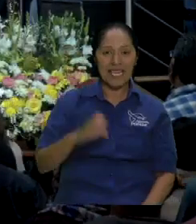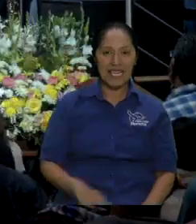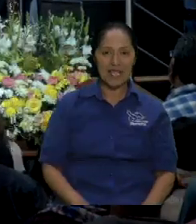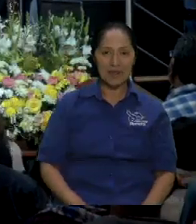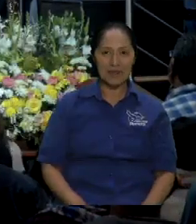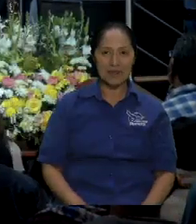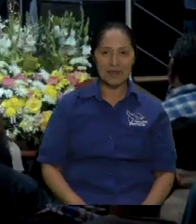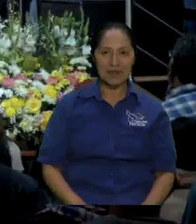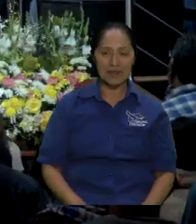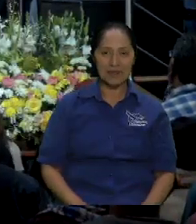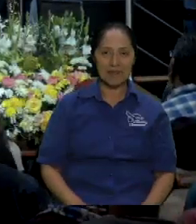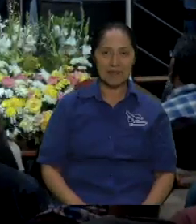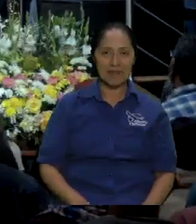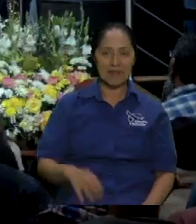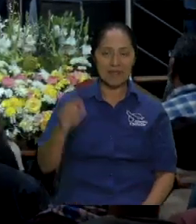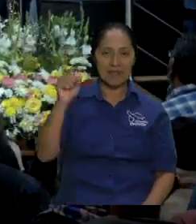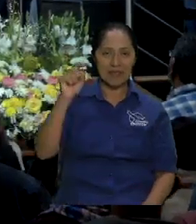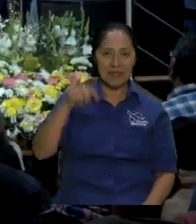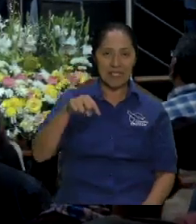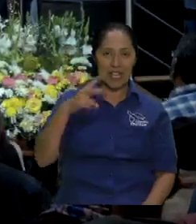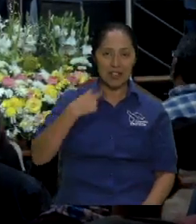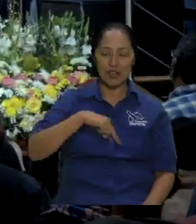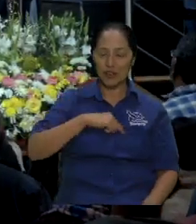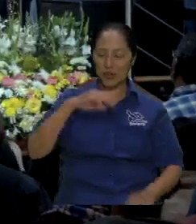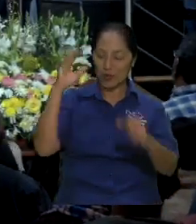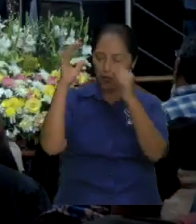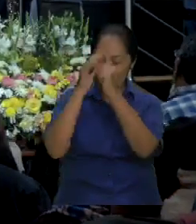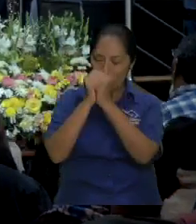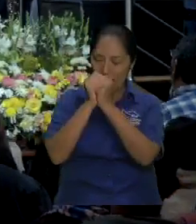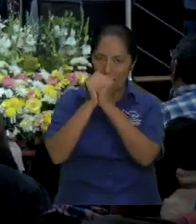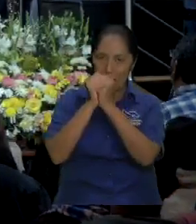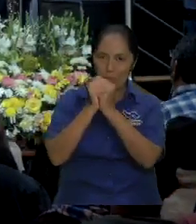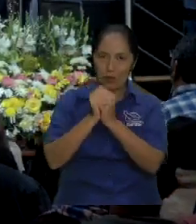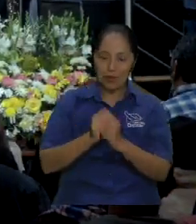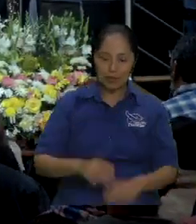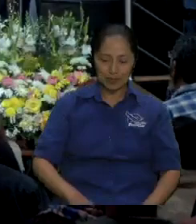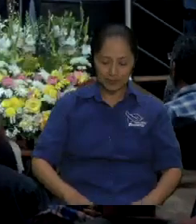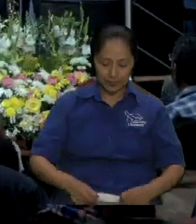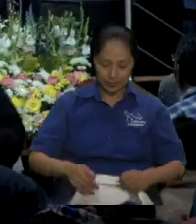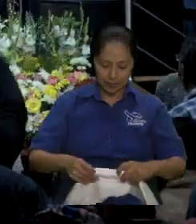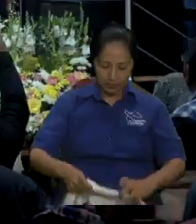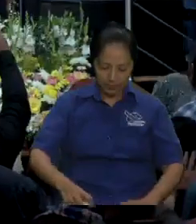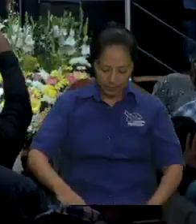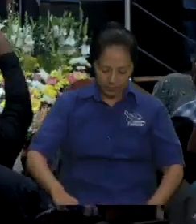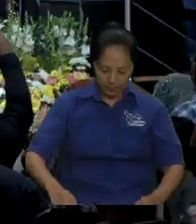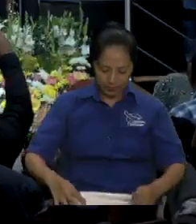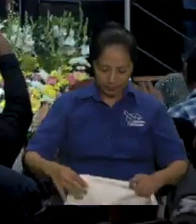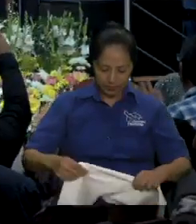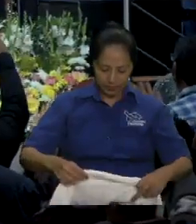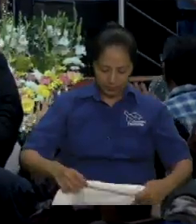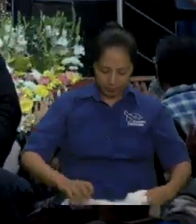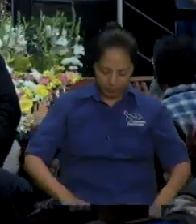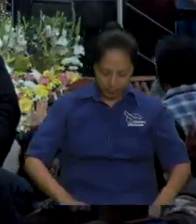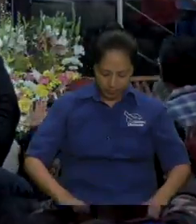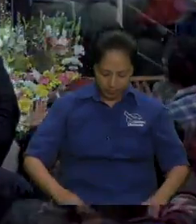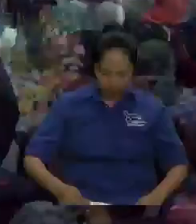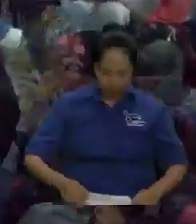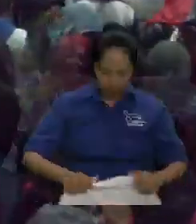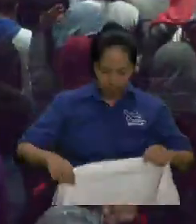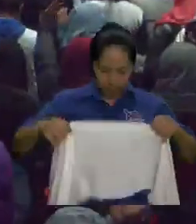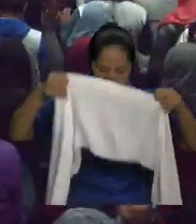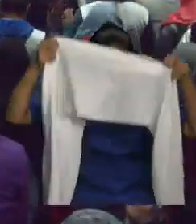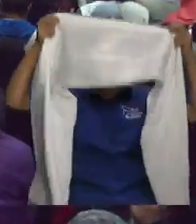apostólico nuestro anda por allá en México no está aquí pero nosotros vamos a orar Padre gracias por esta familia